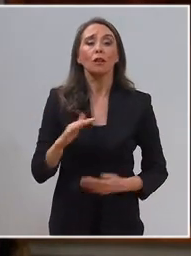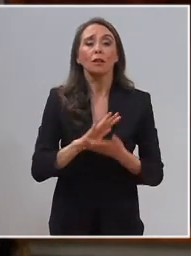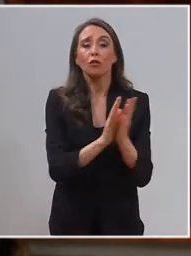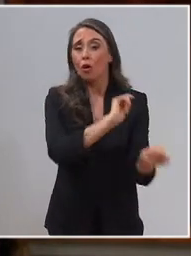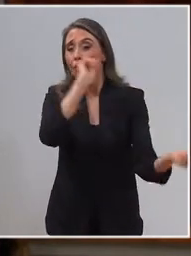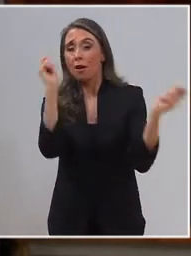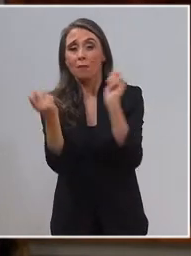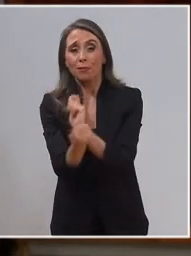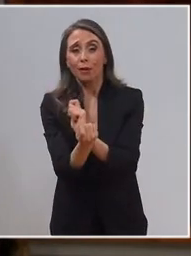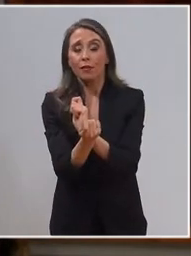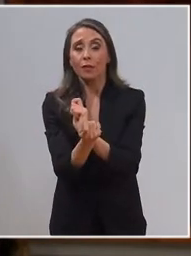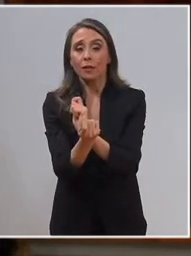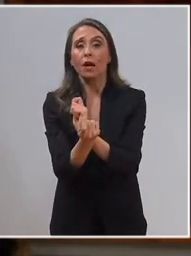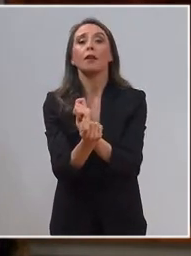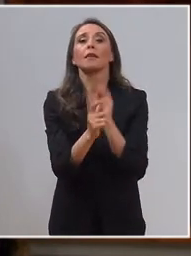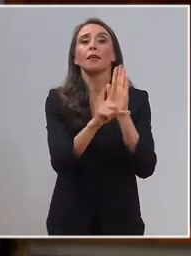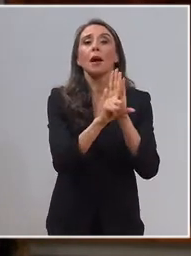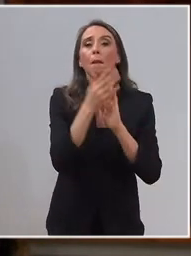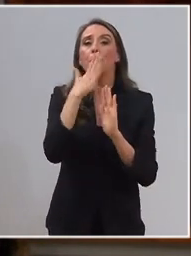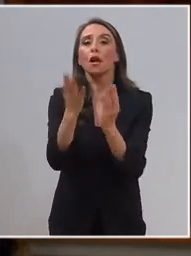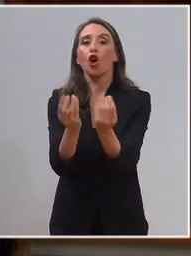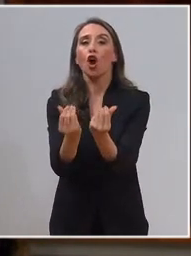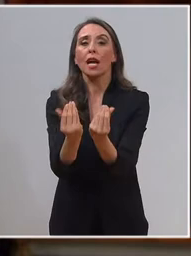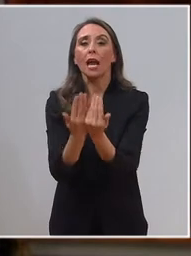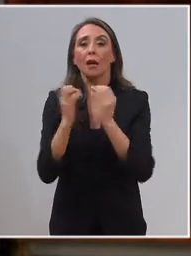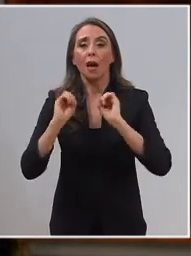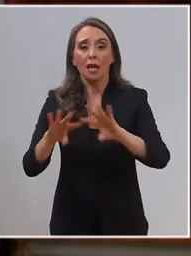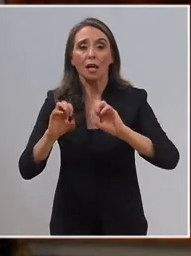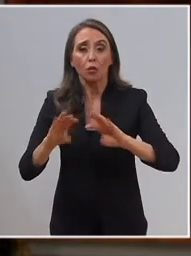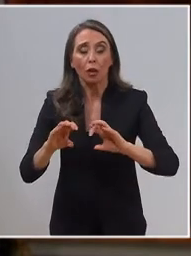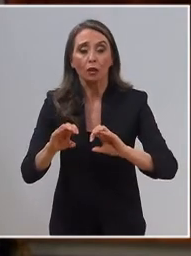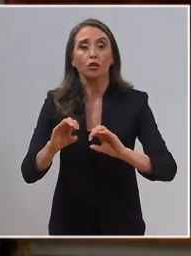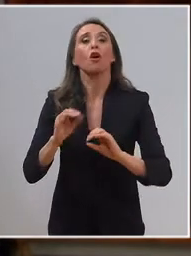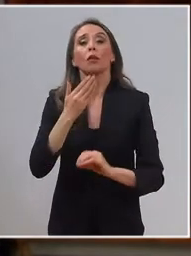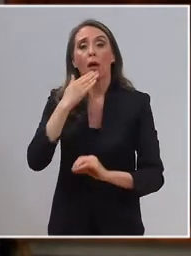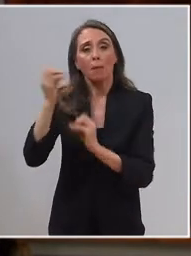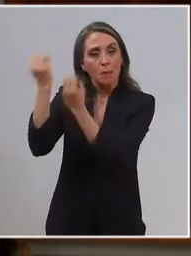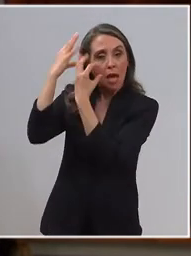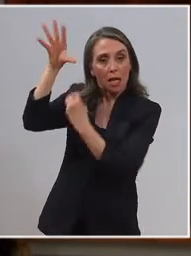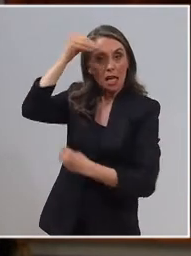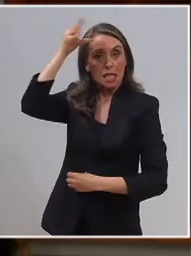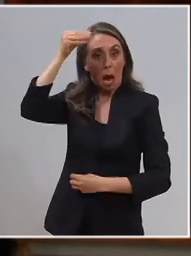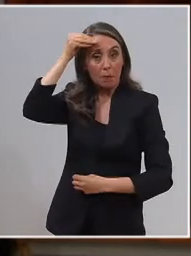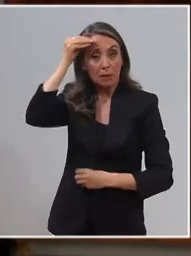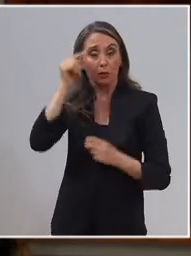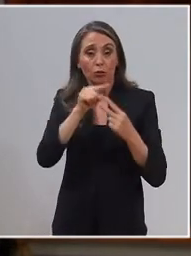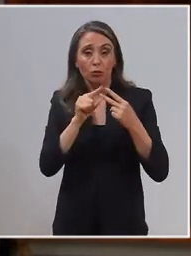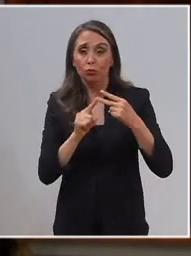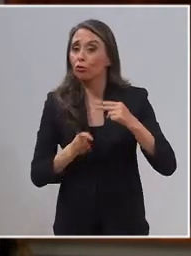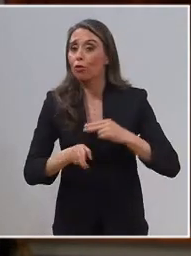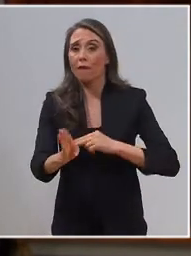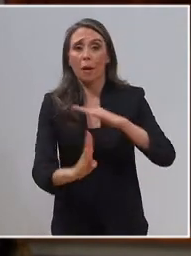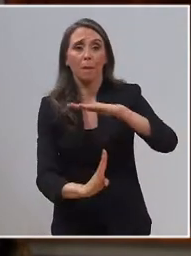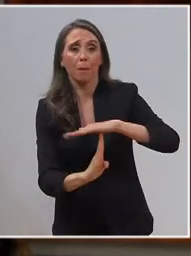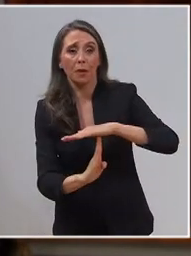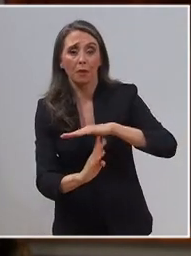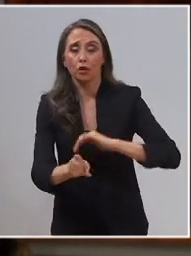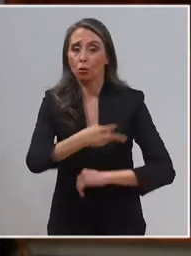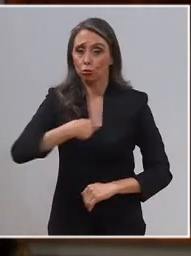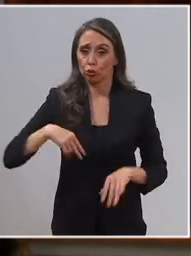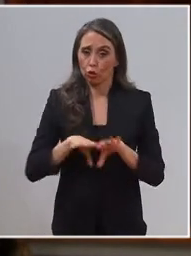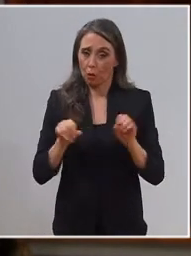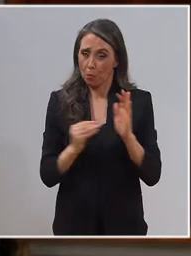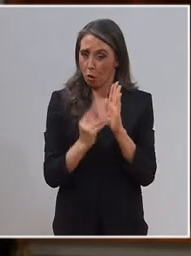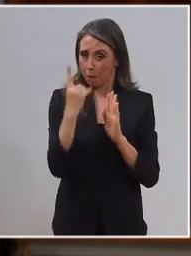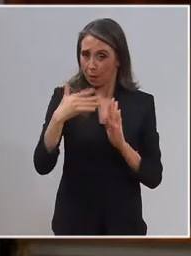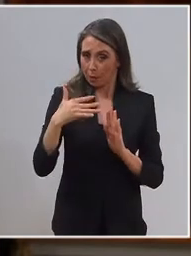todas, la reforma para mejorar la calidad de la educación y de la capacitación aún está pendiente. Nuestro compromiso y